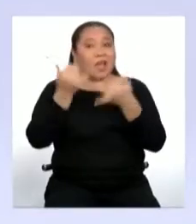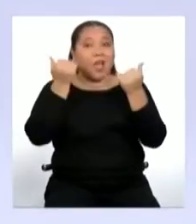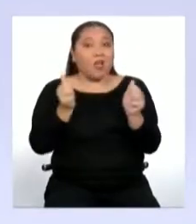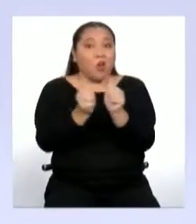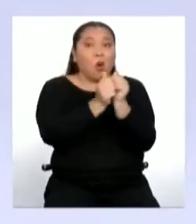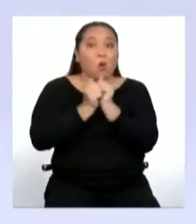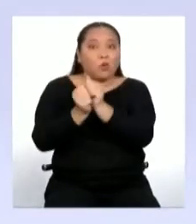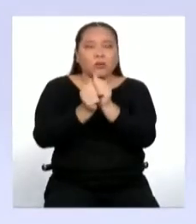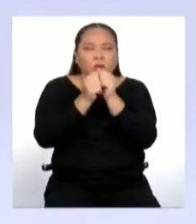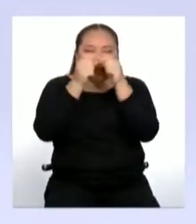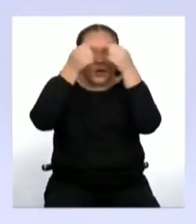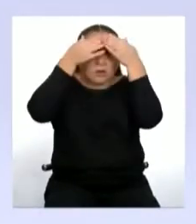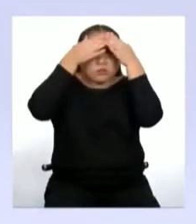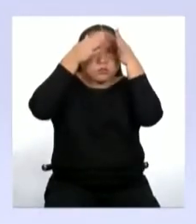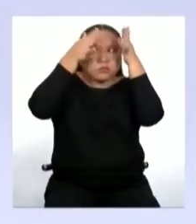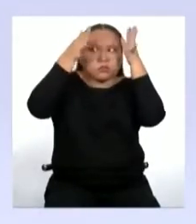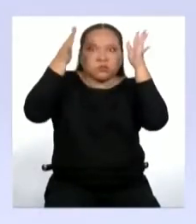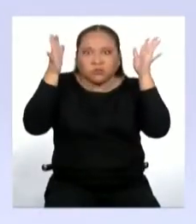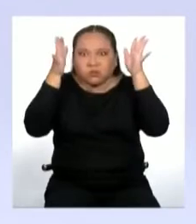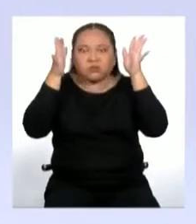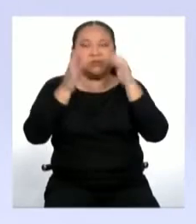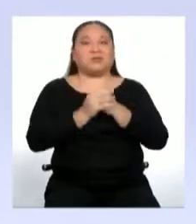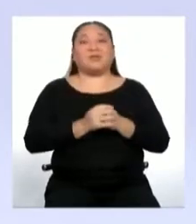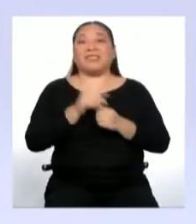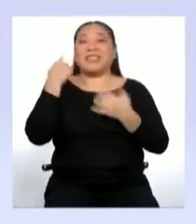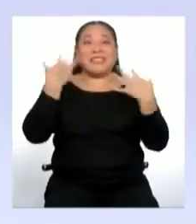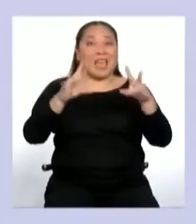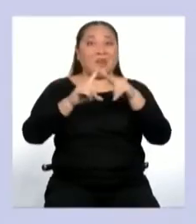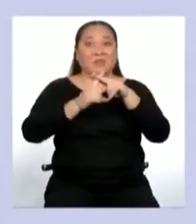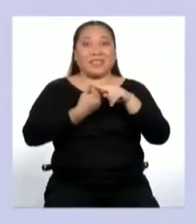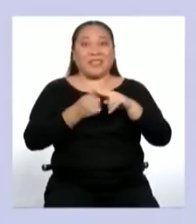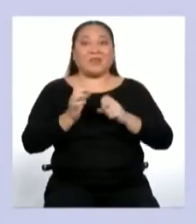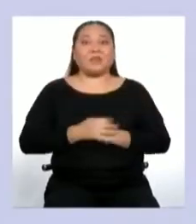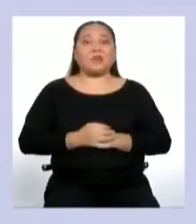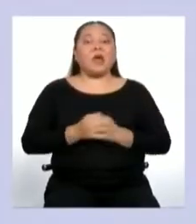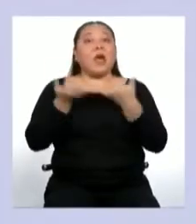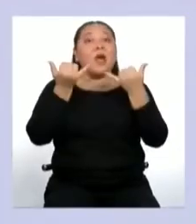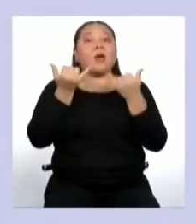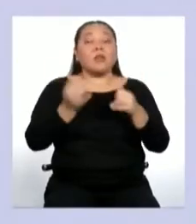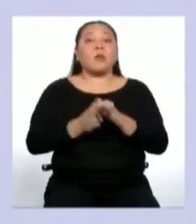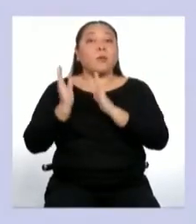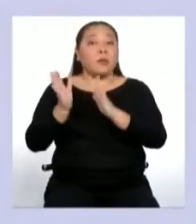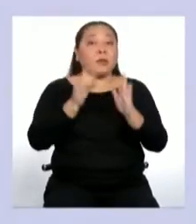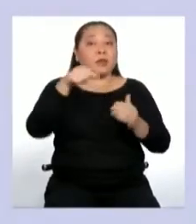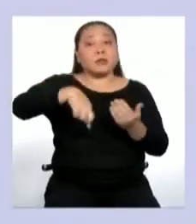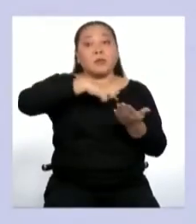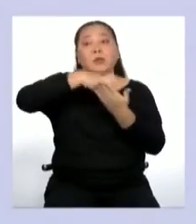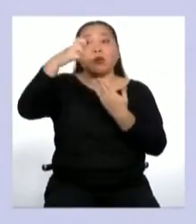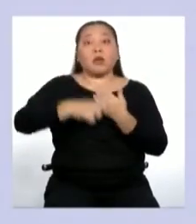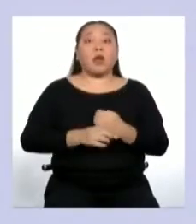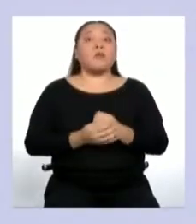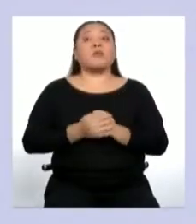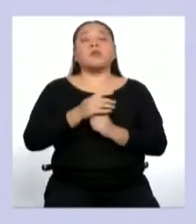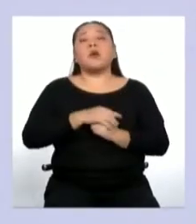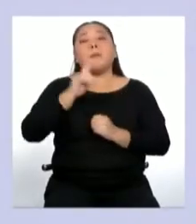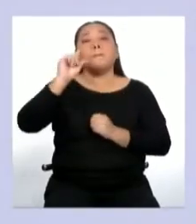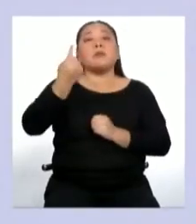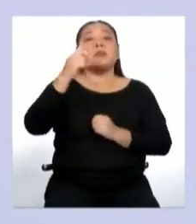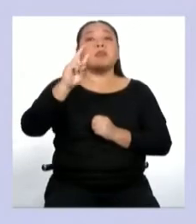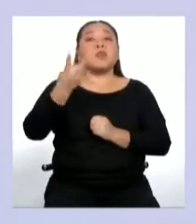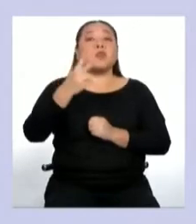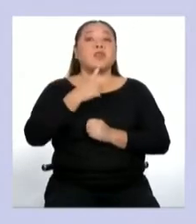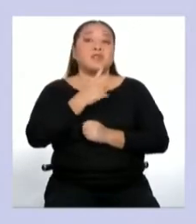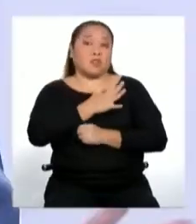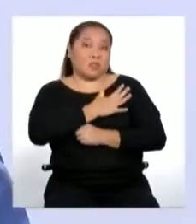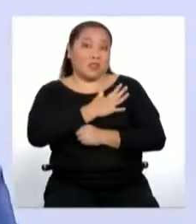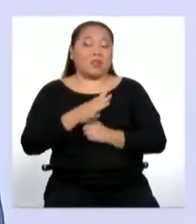juntos despertemos nuestros sentidos, activemos nuestra mente, que comenzamos. Hemos preparado este programa para ustedes chicos y chicas de primero y segundo grado